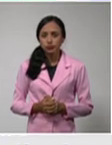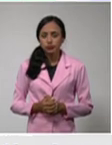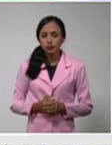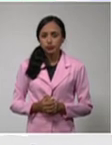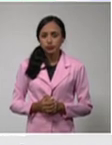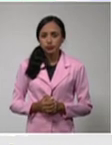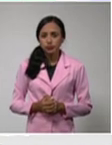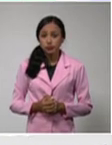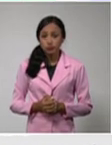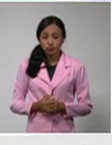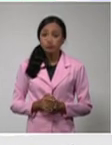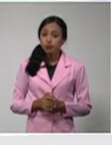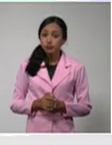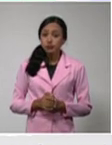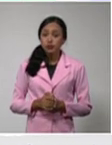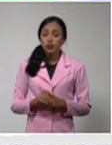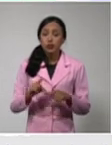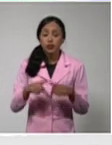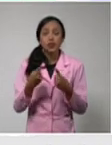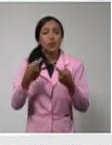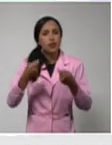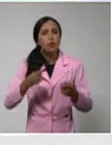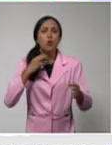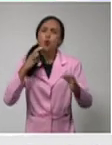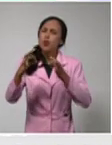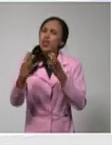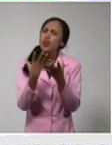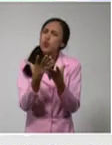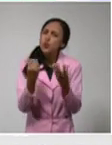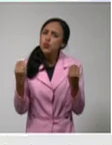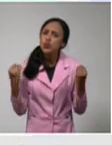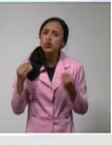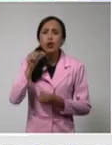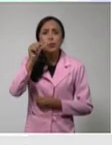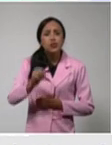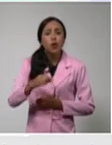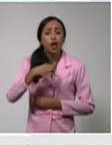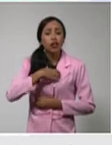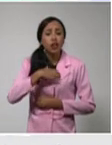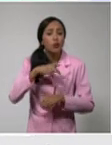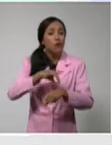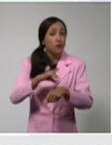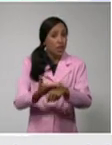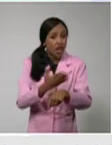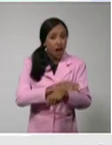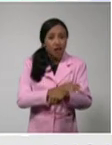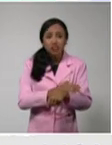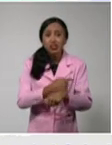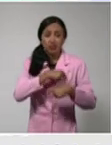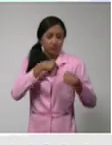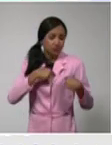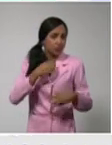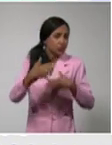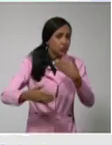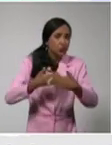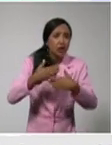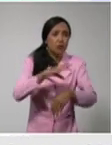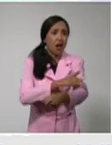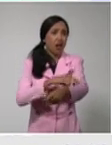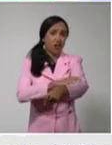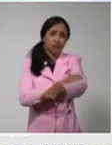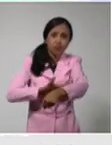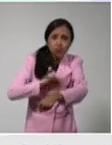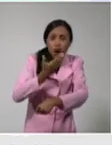que protegernos mucho los que padecemos de un grupo de enfermedades y evitar, pues,